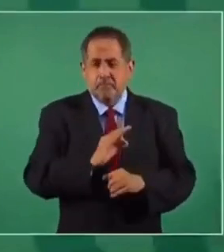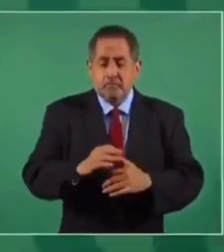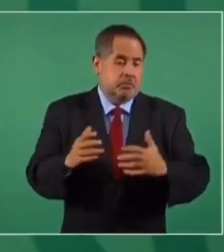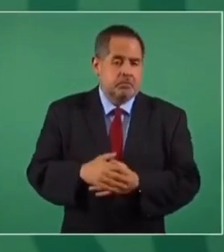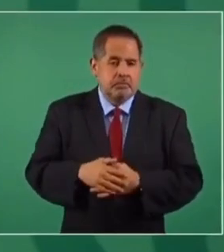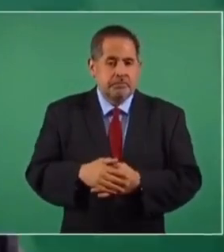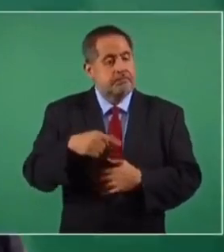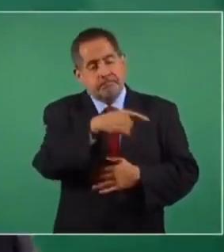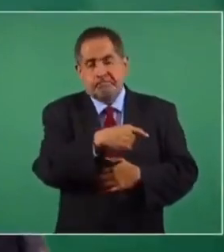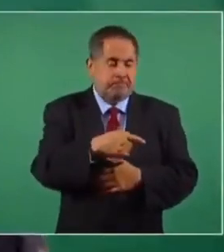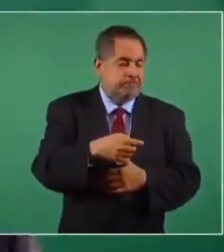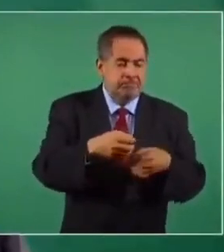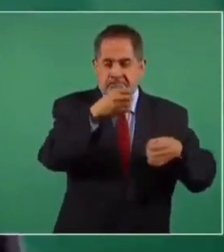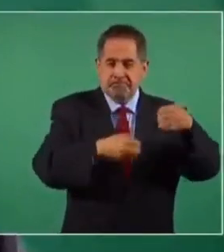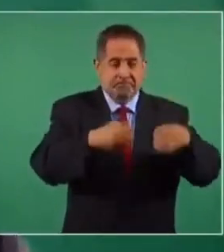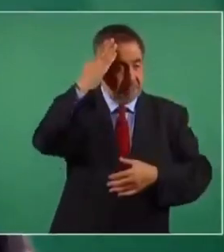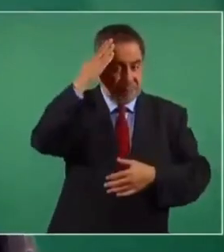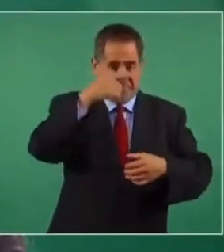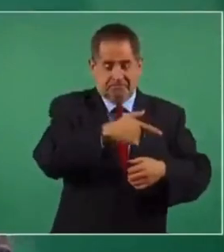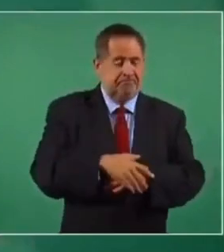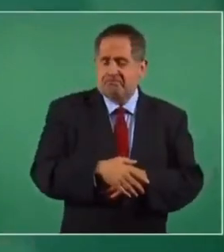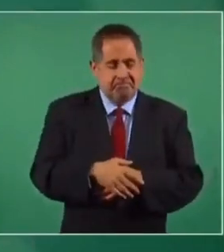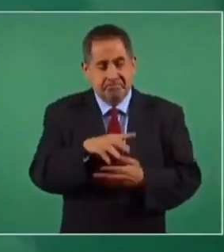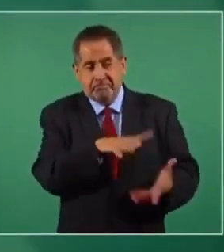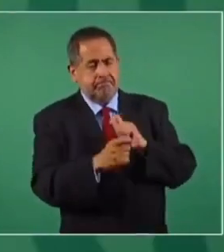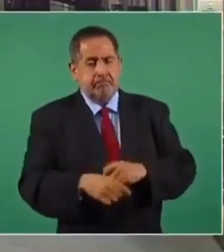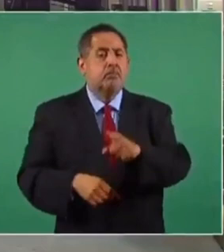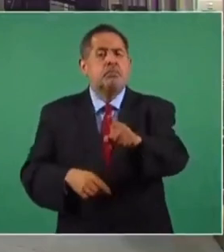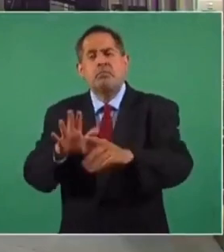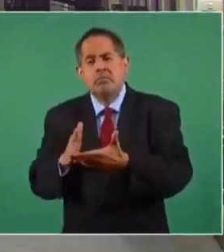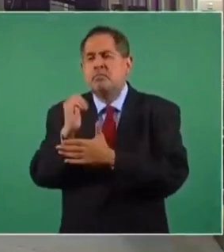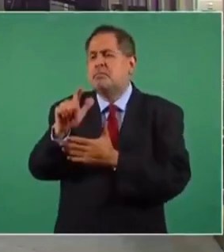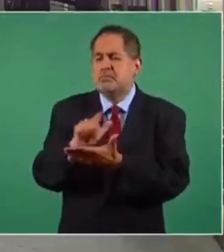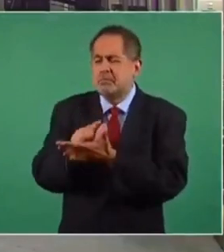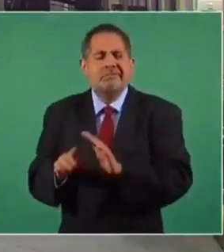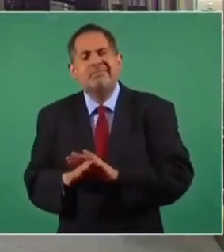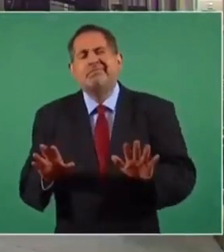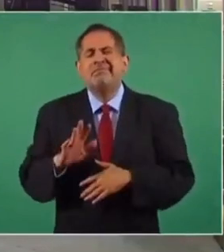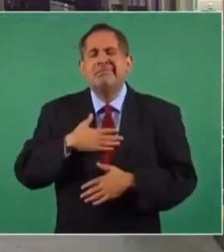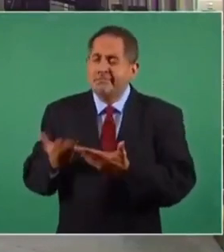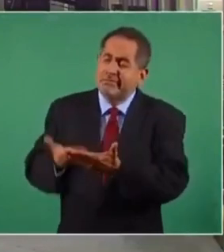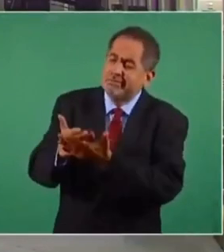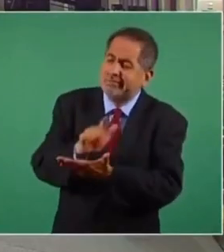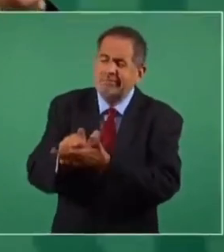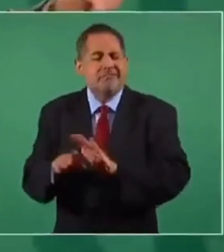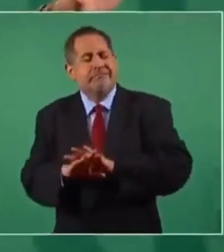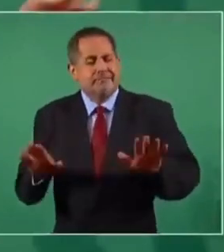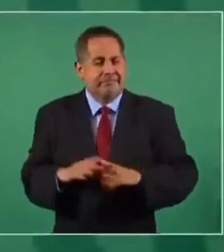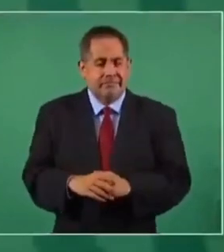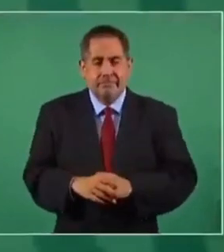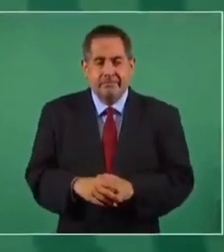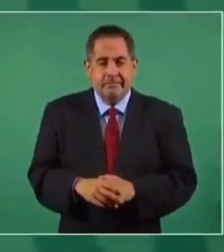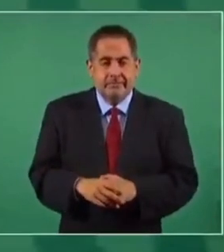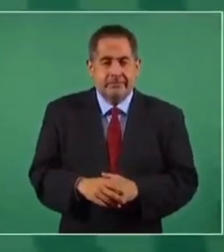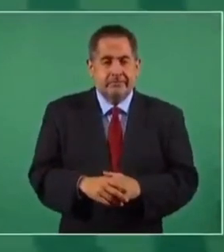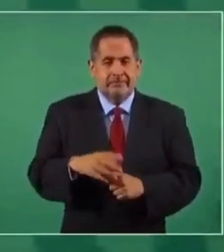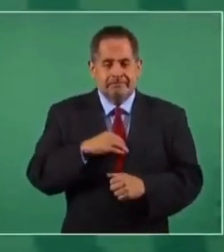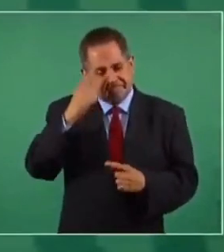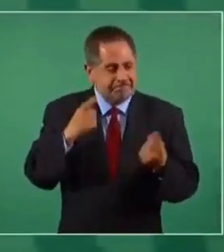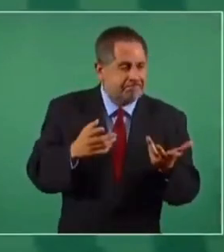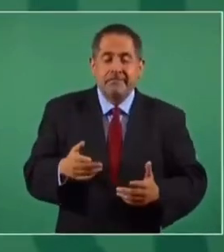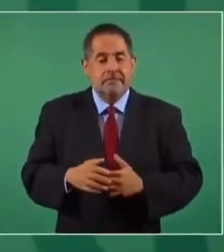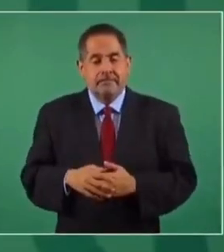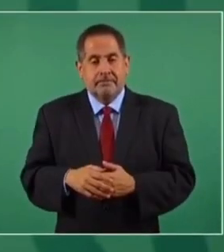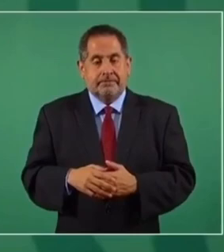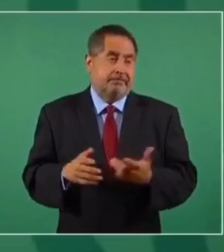En el caso de los ministros no veo. La mayoría no quieren el cambio. ¿Usted ya no intentaría una reforma desde el No, no, porque yo tengo que optar entre